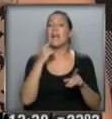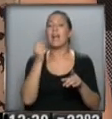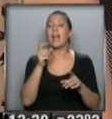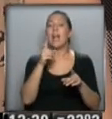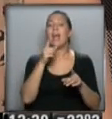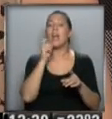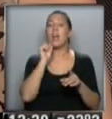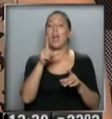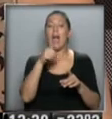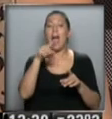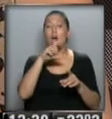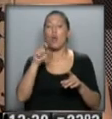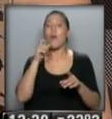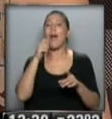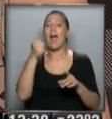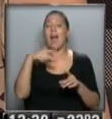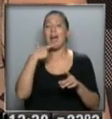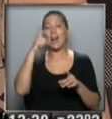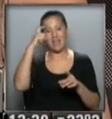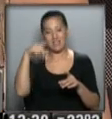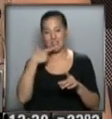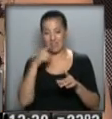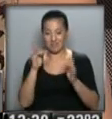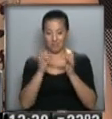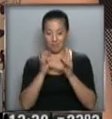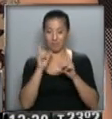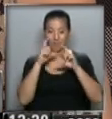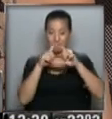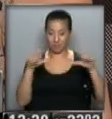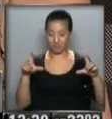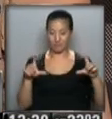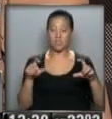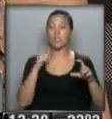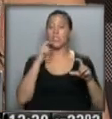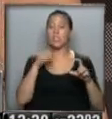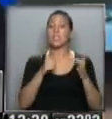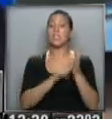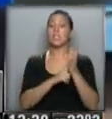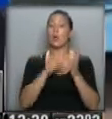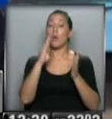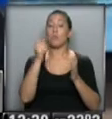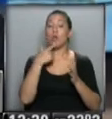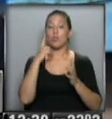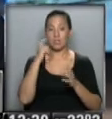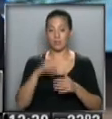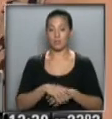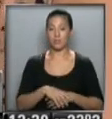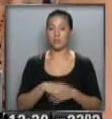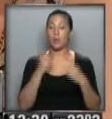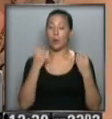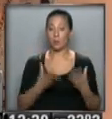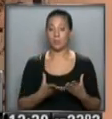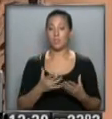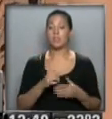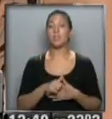anses.gov.ar y desde aquí la gente del ANSES las responde. Estamos hoy con el titular, Diego Ocio. ¿Cómo te va, Diego? Gracias, Agustina. ¿Cómo va? ¿Bien?